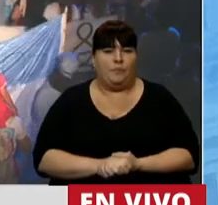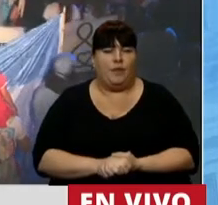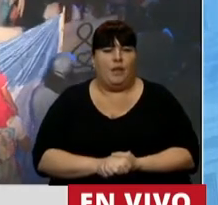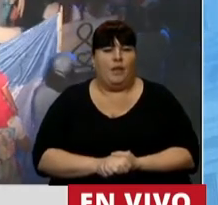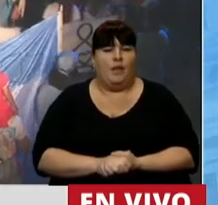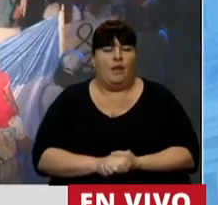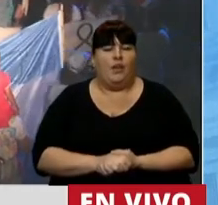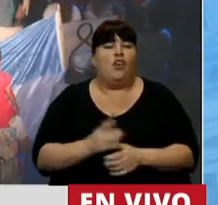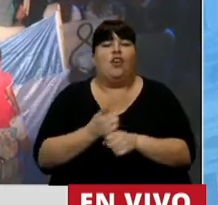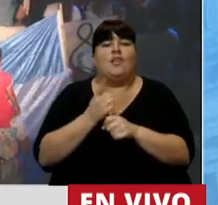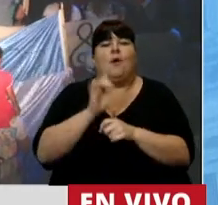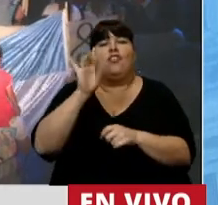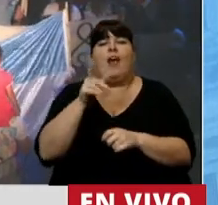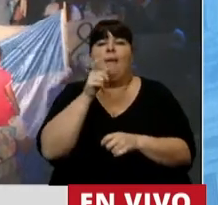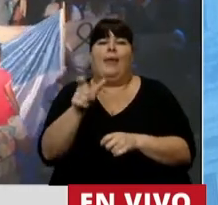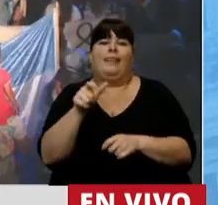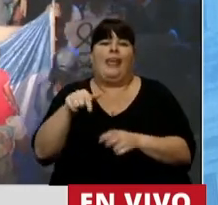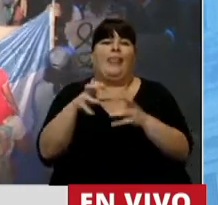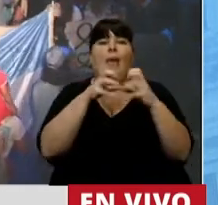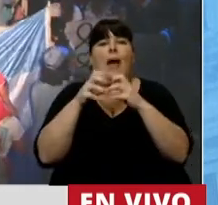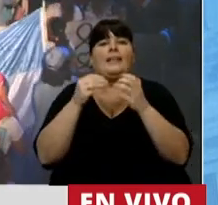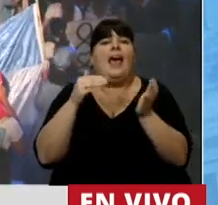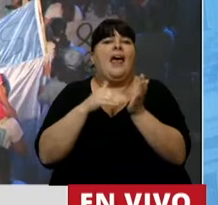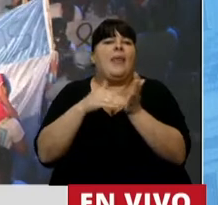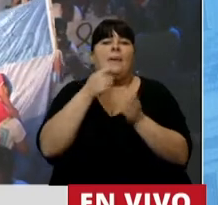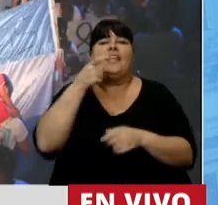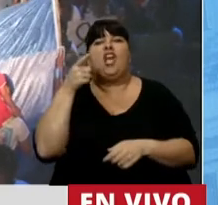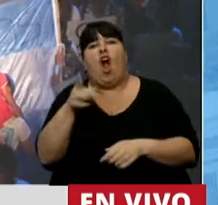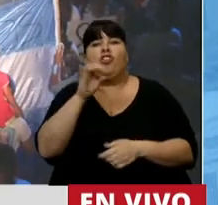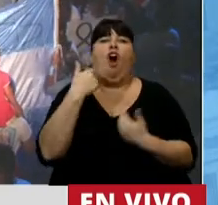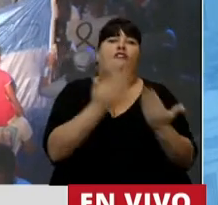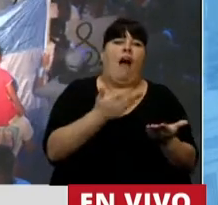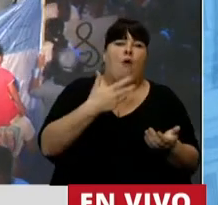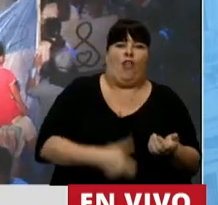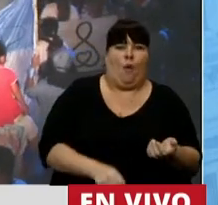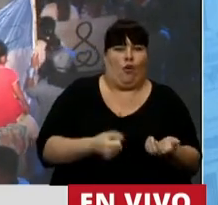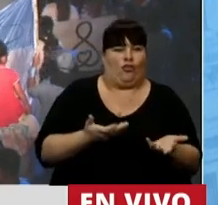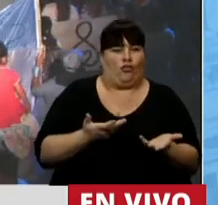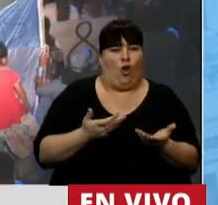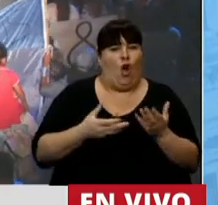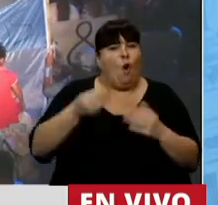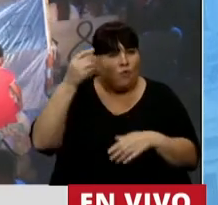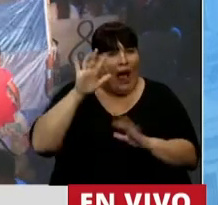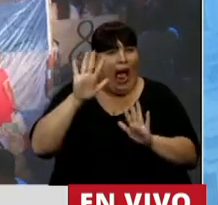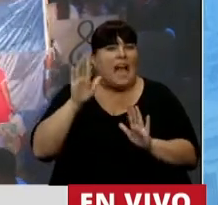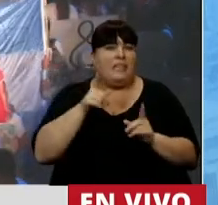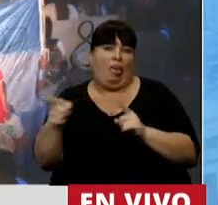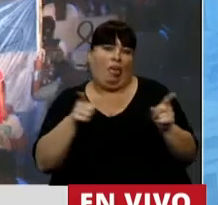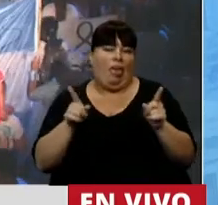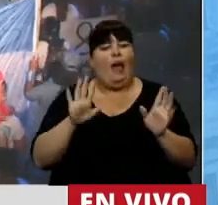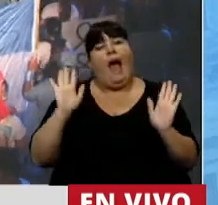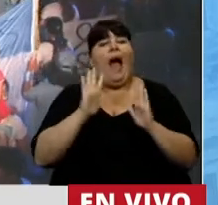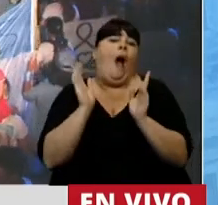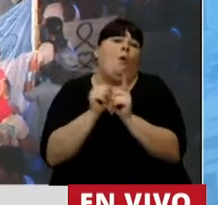No puede simplificarse este debate sobre la base de estar en contra o a favor del aborto. Y muchas veces se hace eso, se